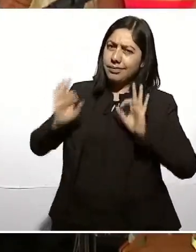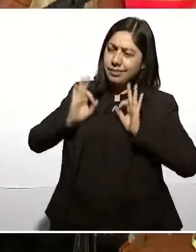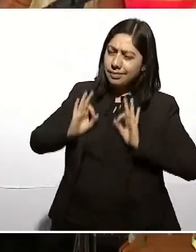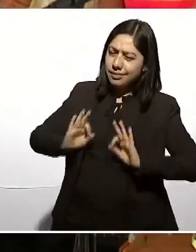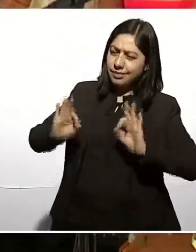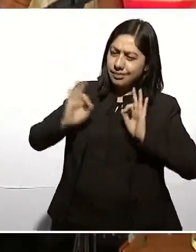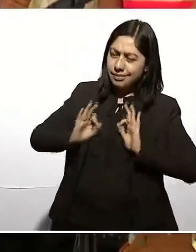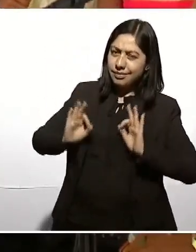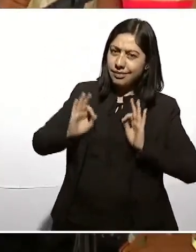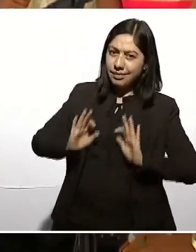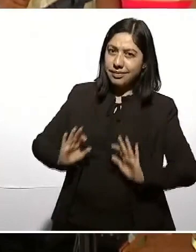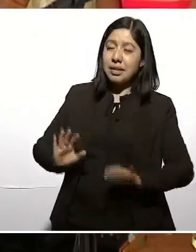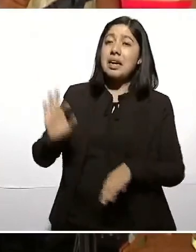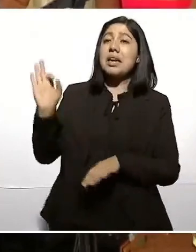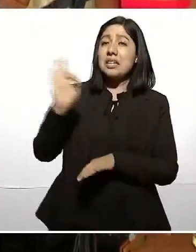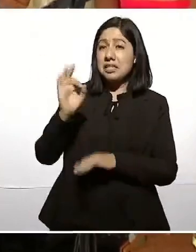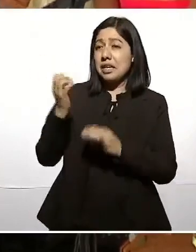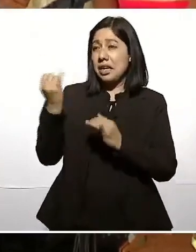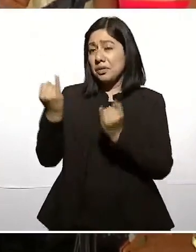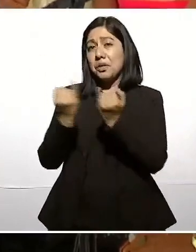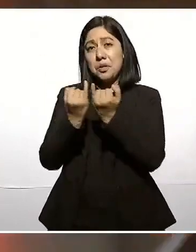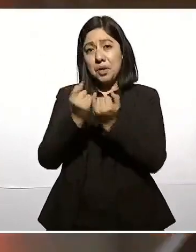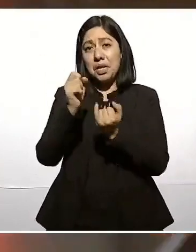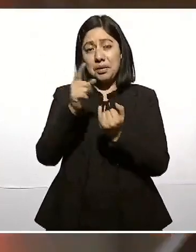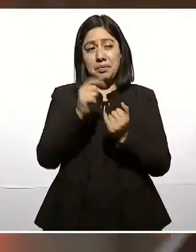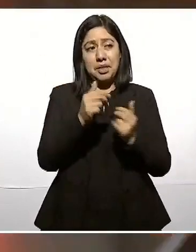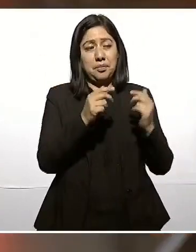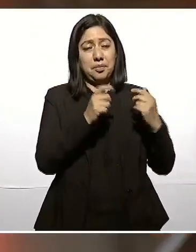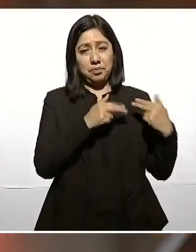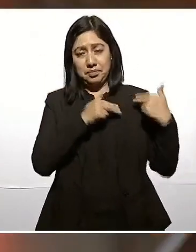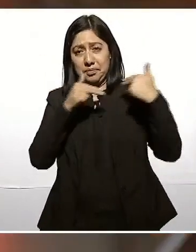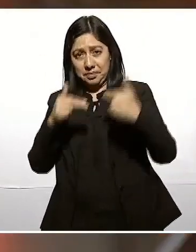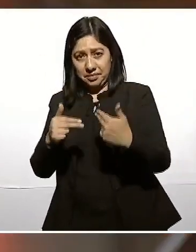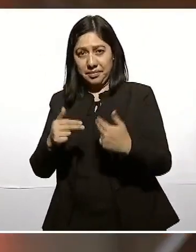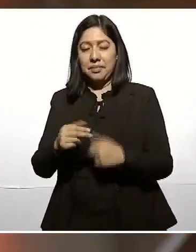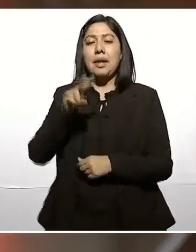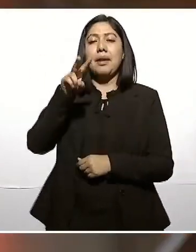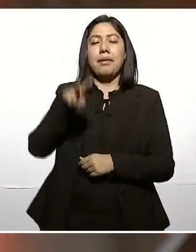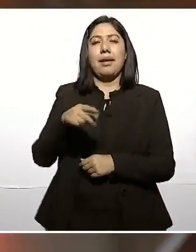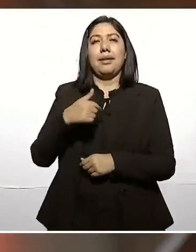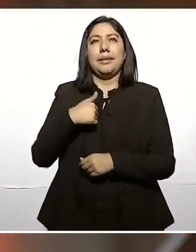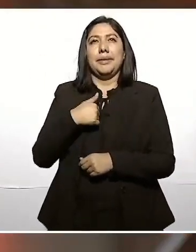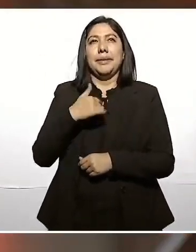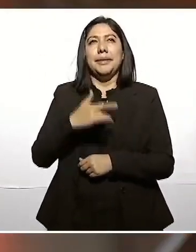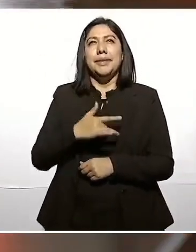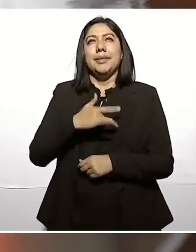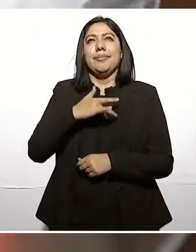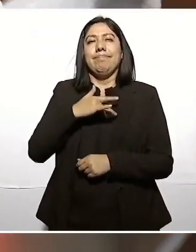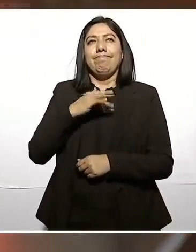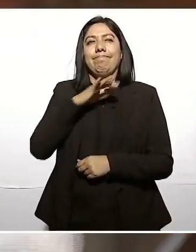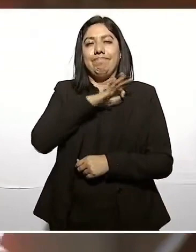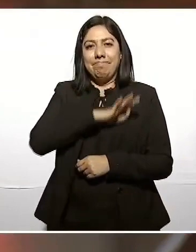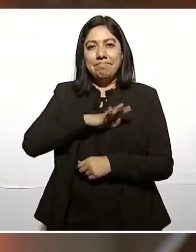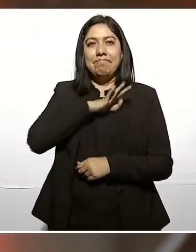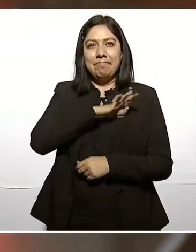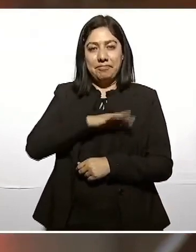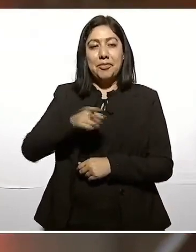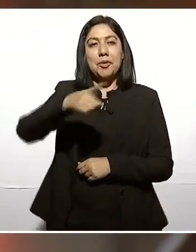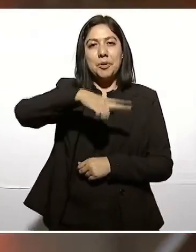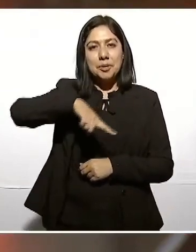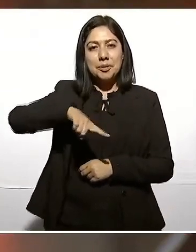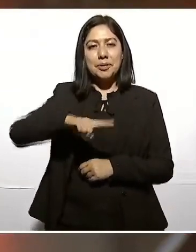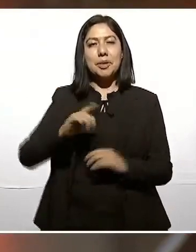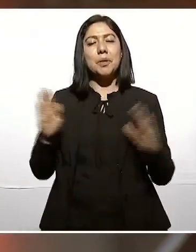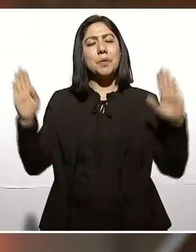Y puede ser que te salgan esas virtudes, pero la verdad que es una felicidad el que disfruten